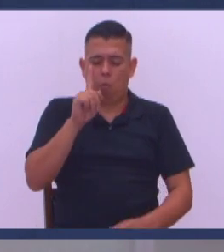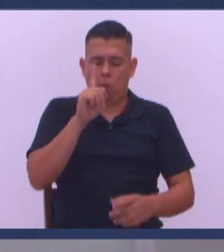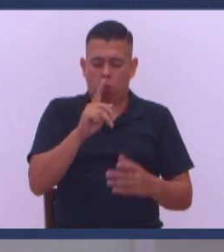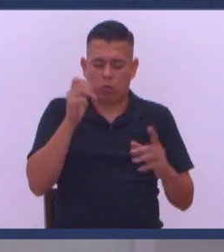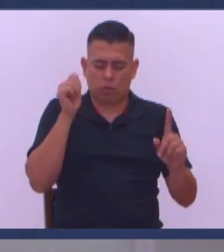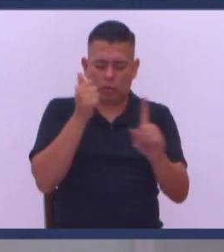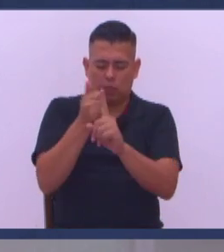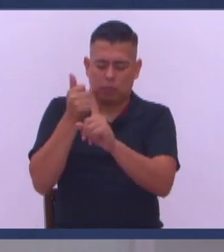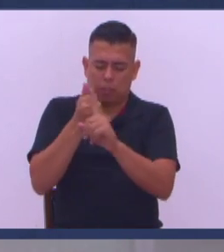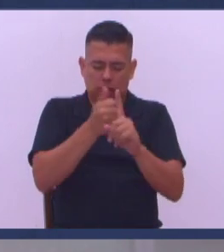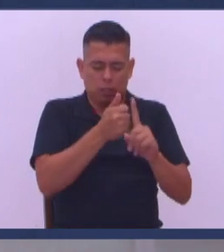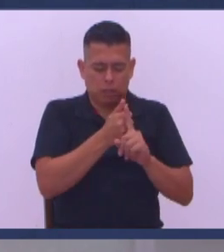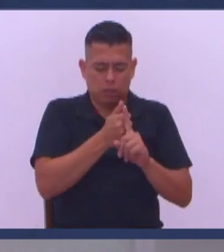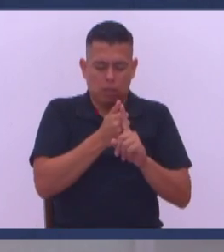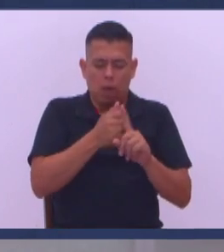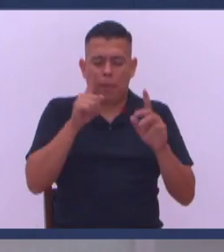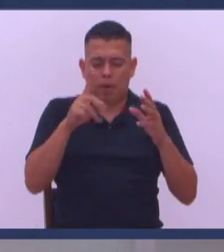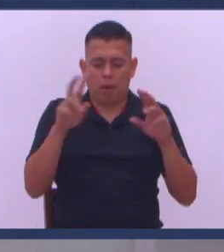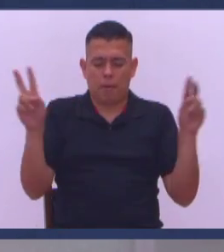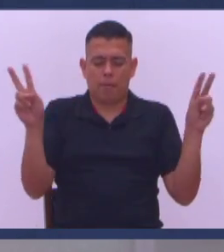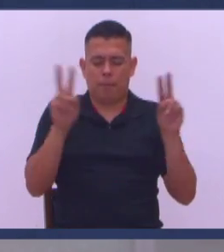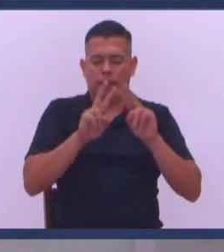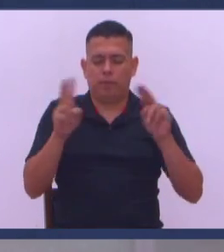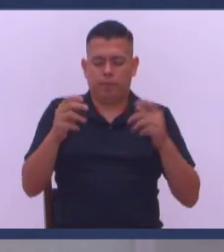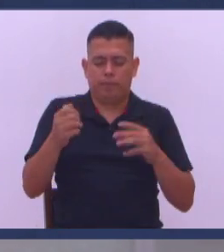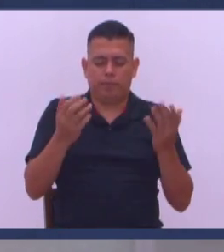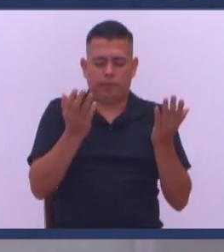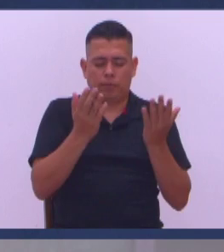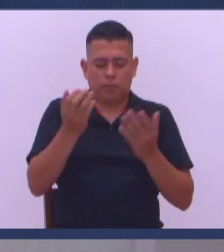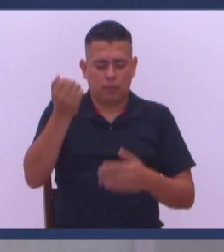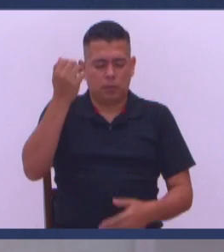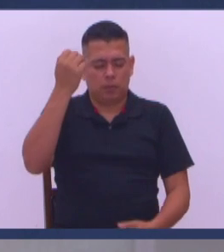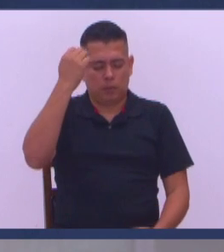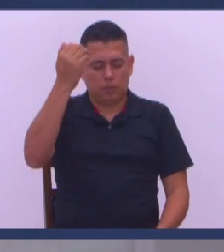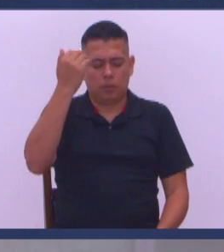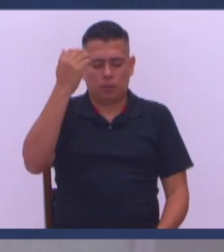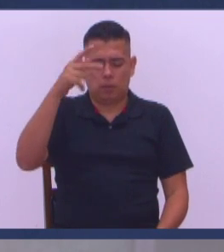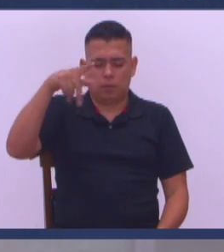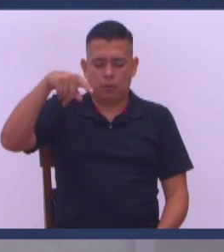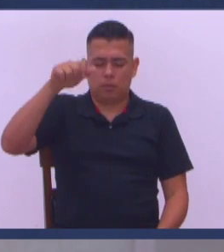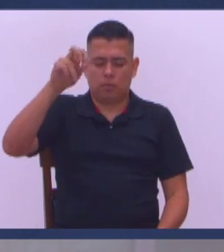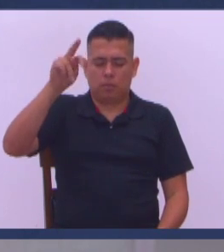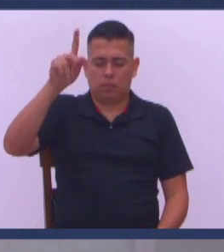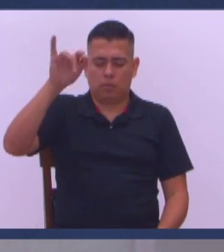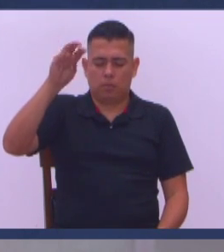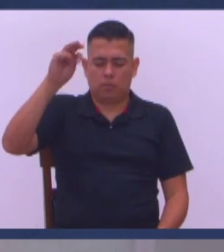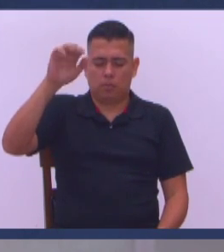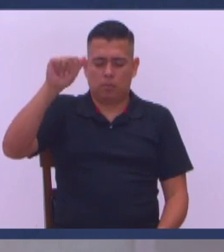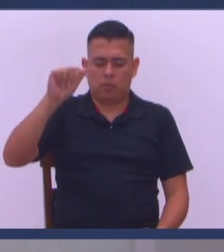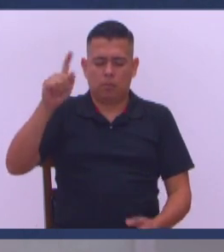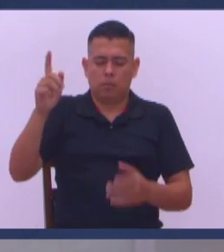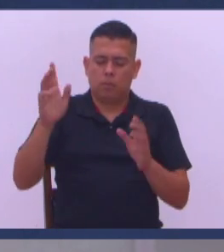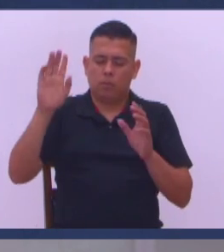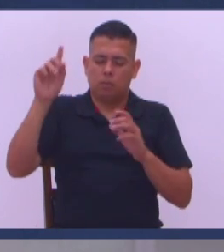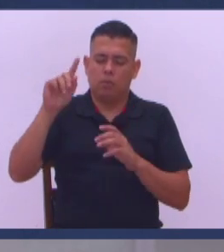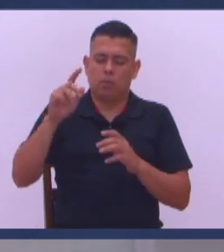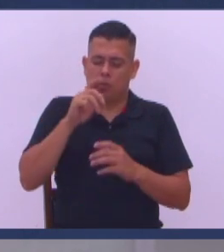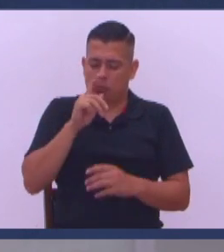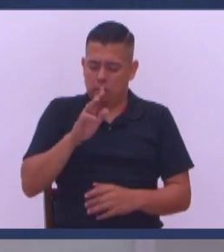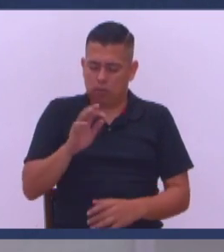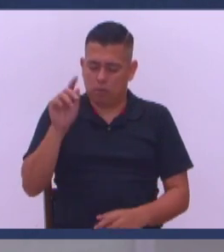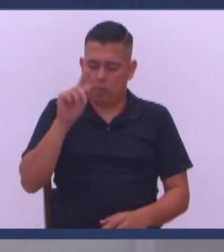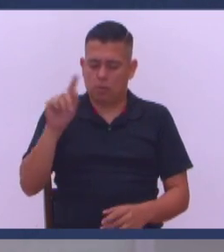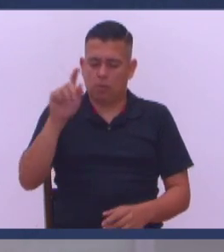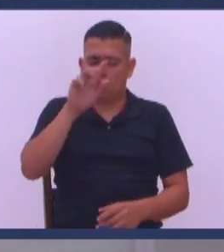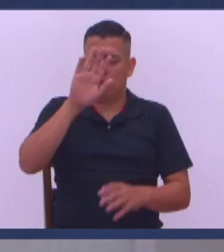de ellos Para que en ti tengan paz Ayúdanos a aprender de las grandes lecciones De una pandemia Te lo suplico en acción de gracias Con humildad